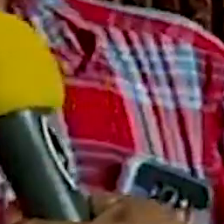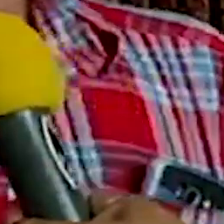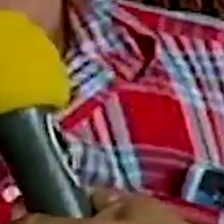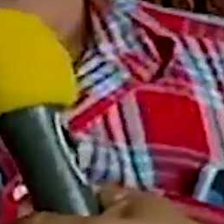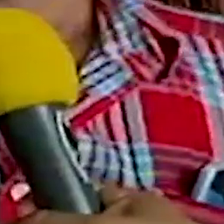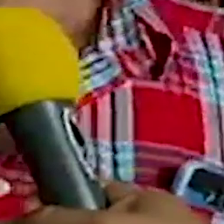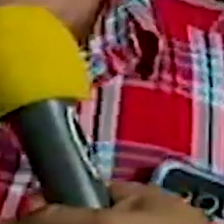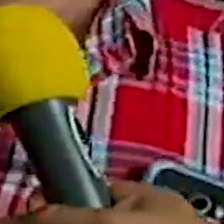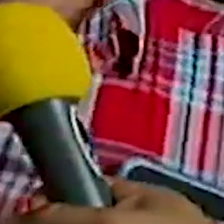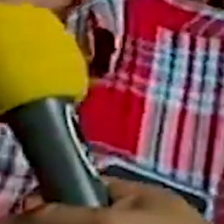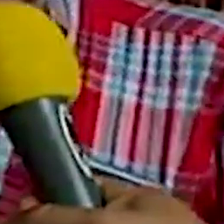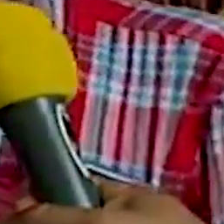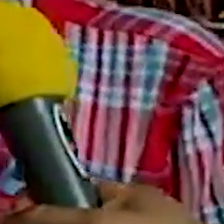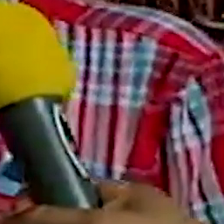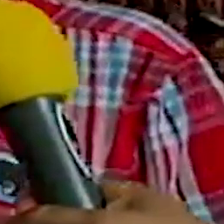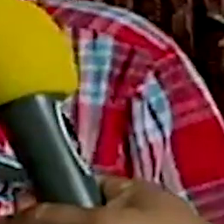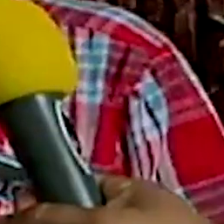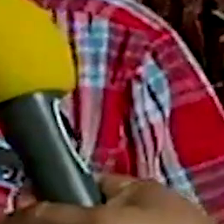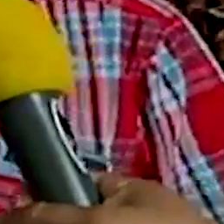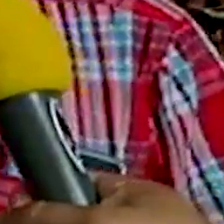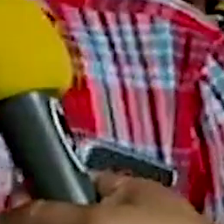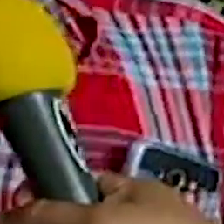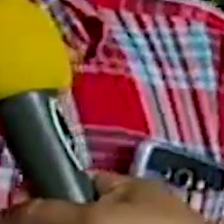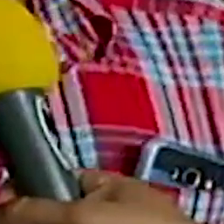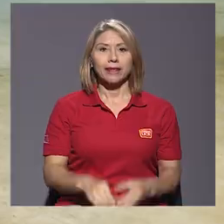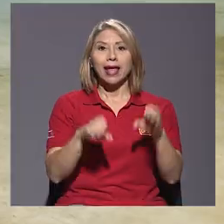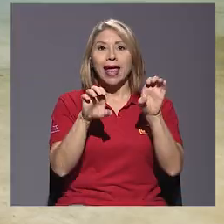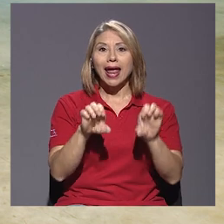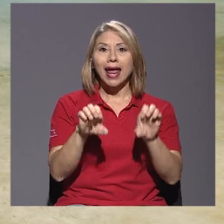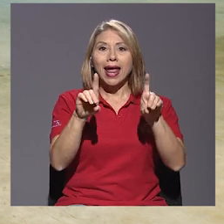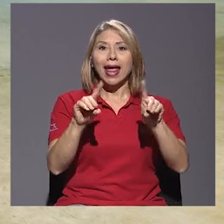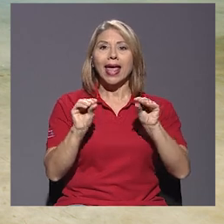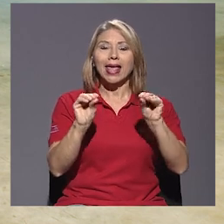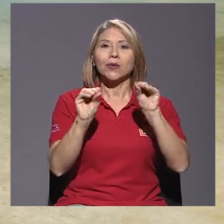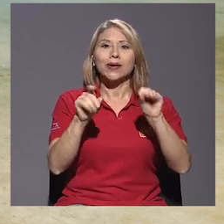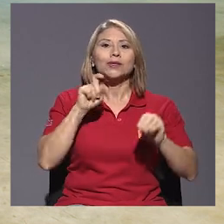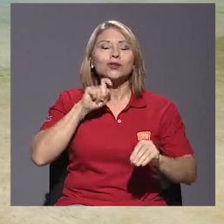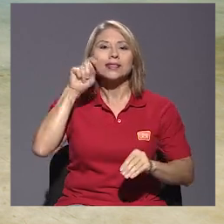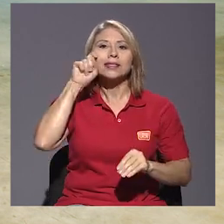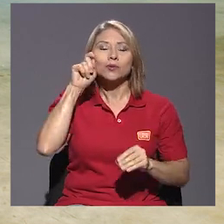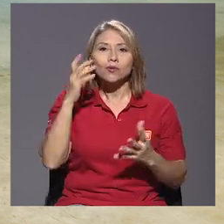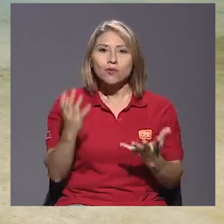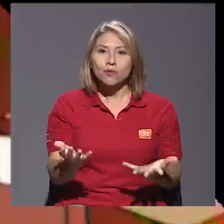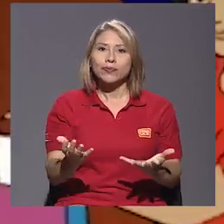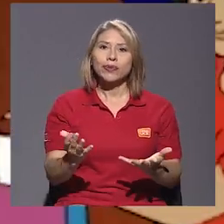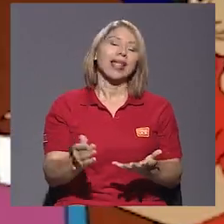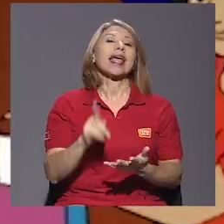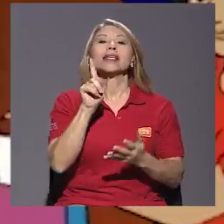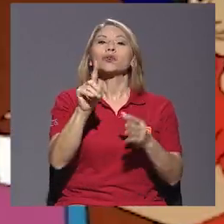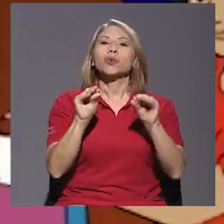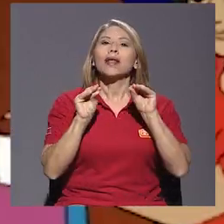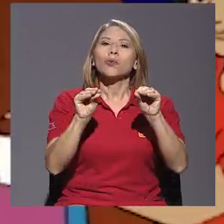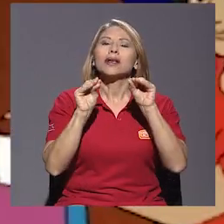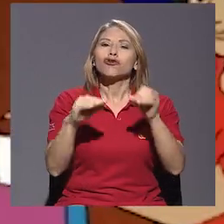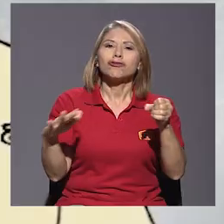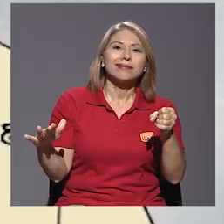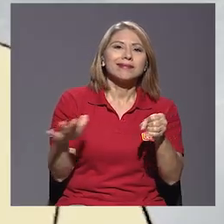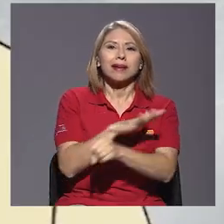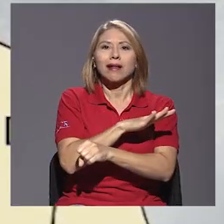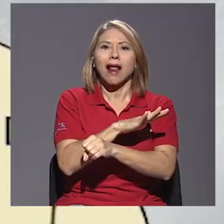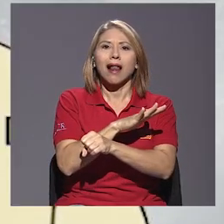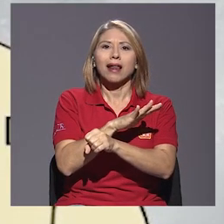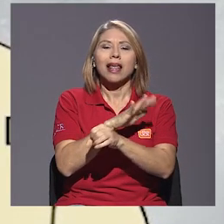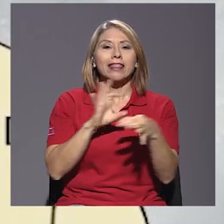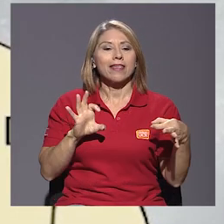Sí. ¿Podemos hablar de colegios? Sí. La educación sexual es una educación integral